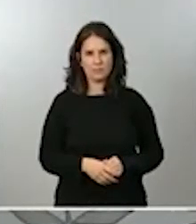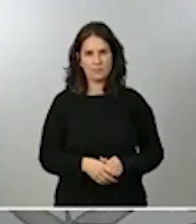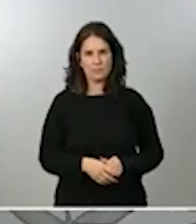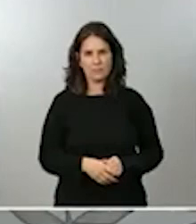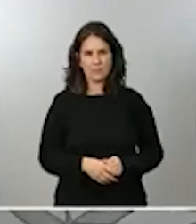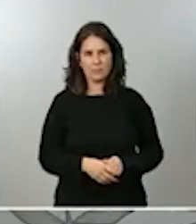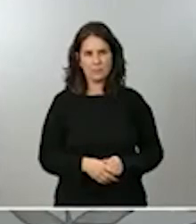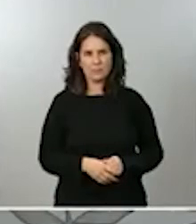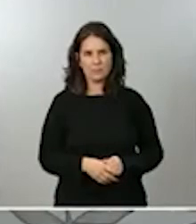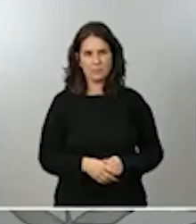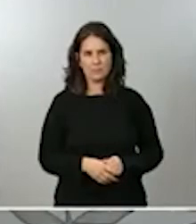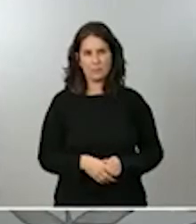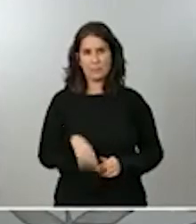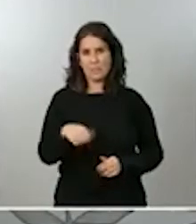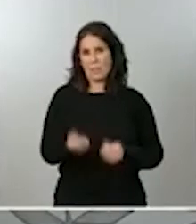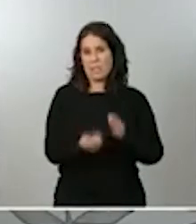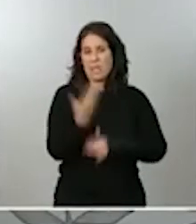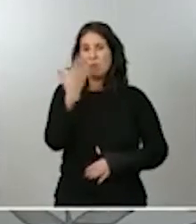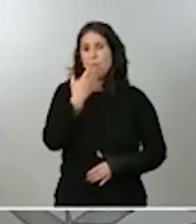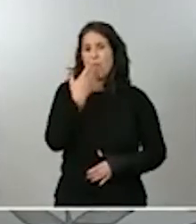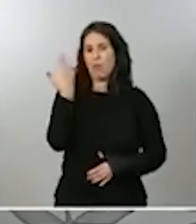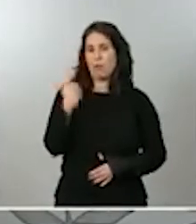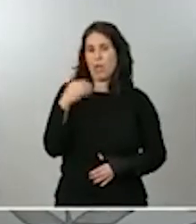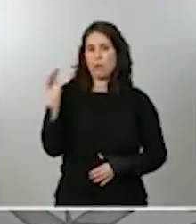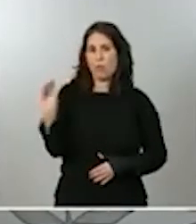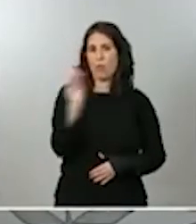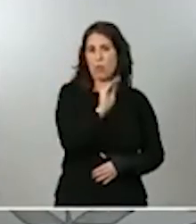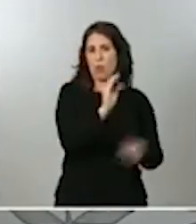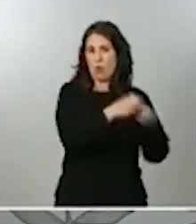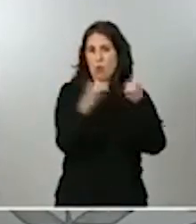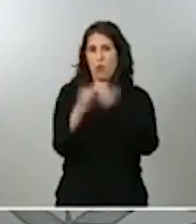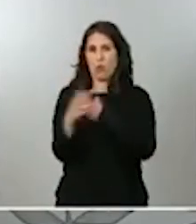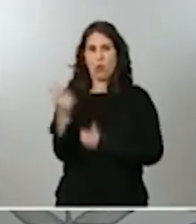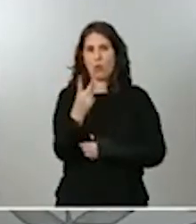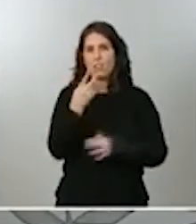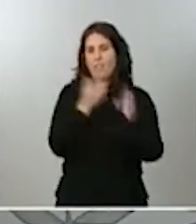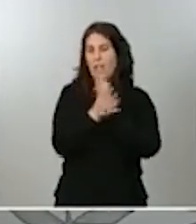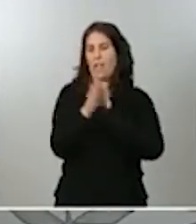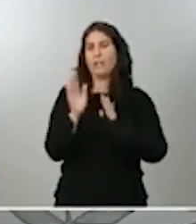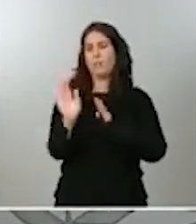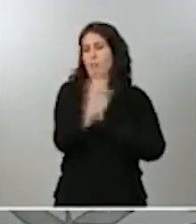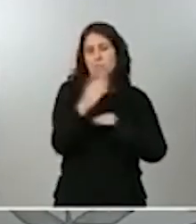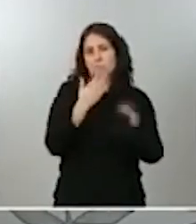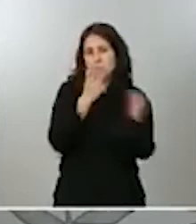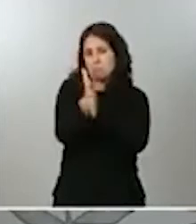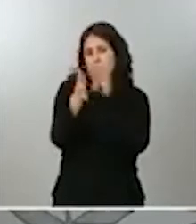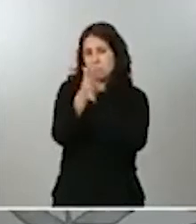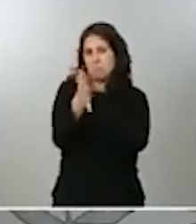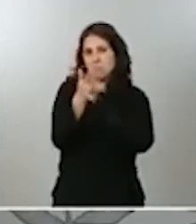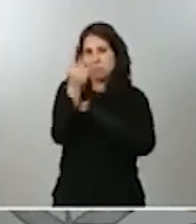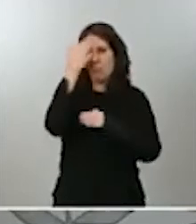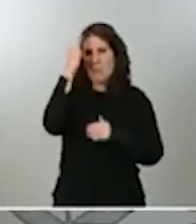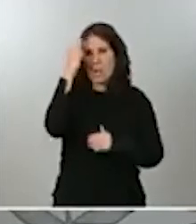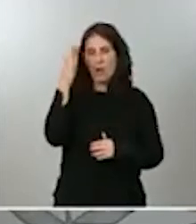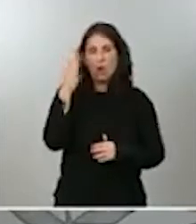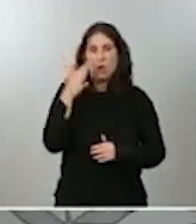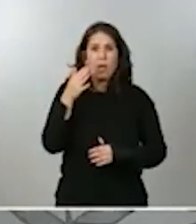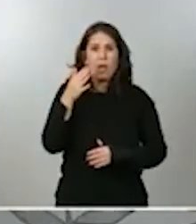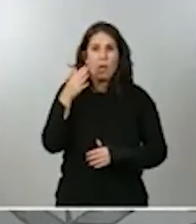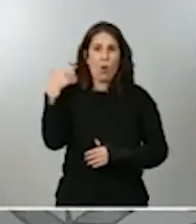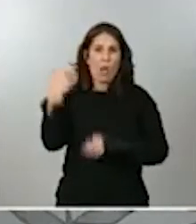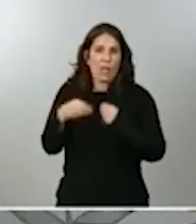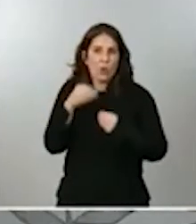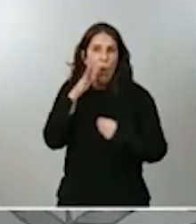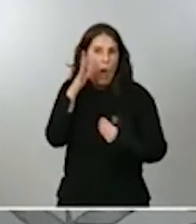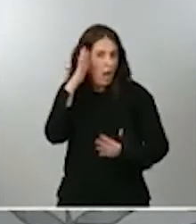legislativo y, por tanto, les corresponde a ello explicar o transmitir –imagino que lo habrán hecho, lo estarán haciendo– el por qué han puesto